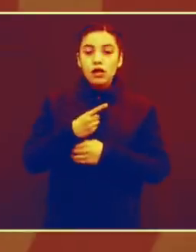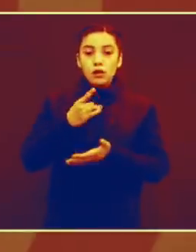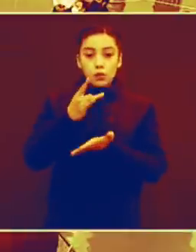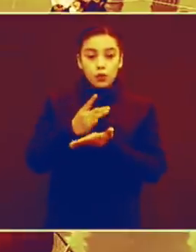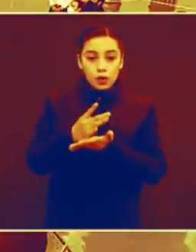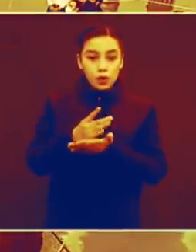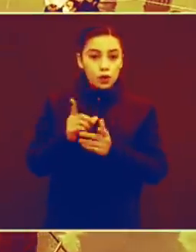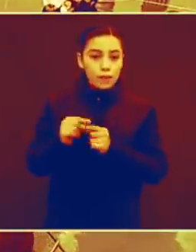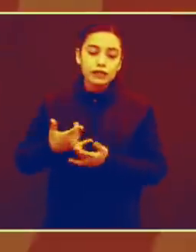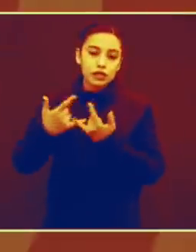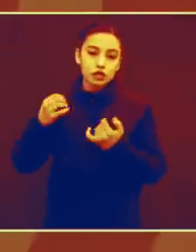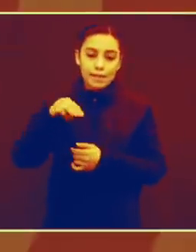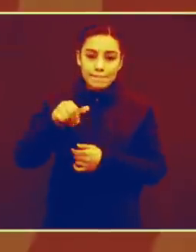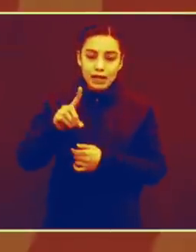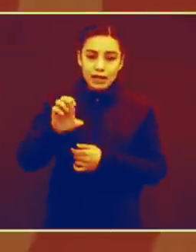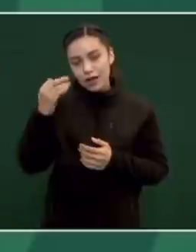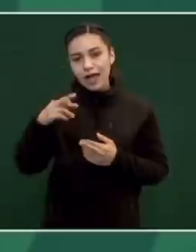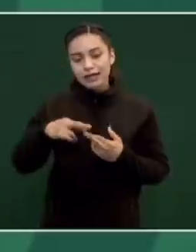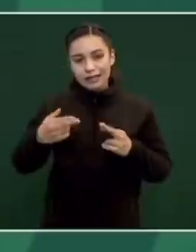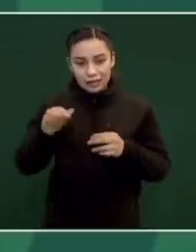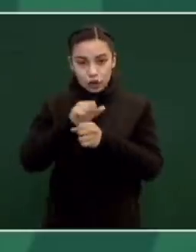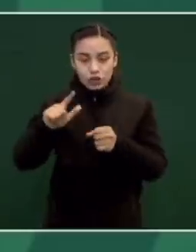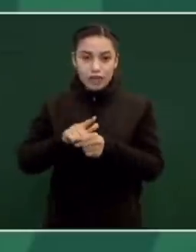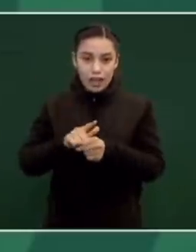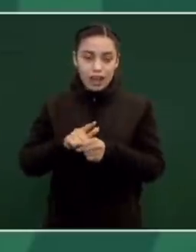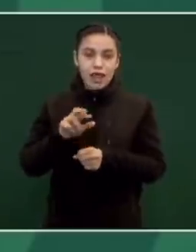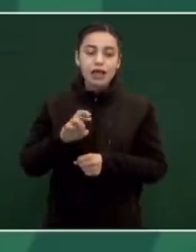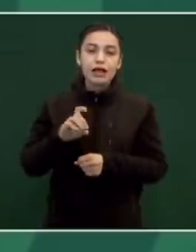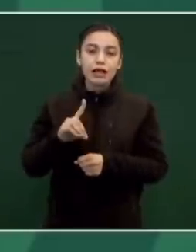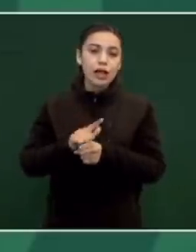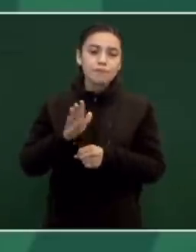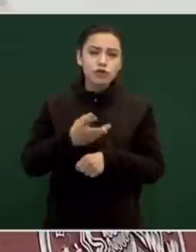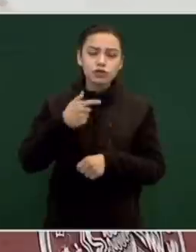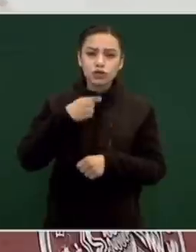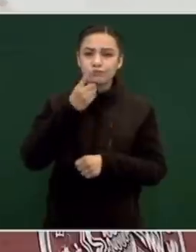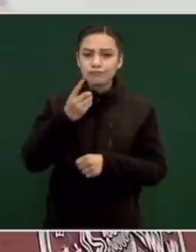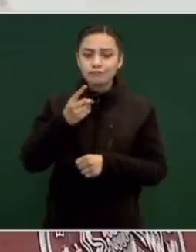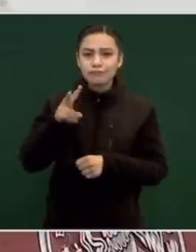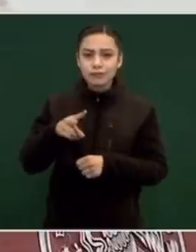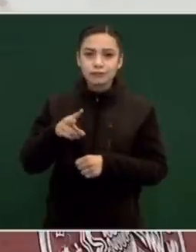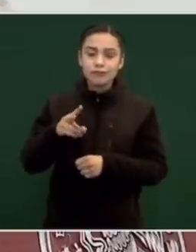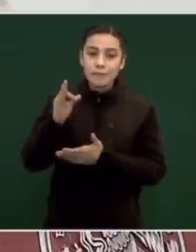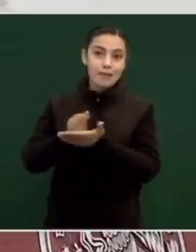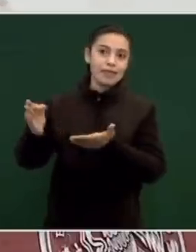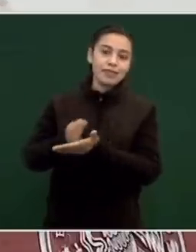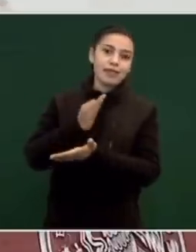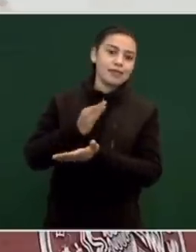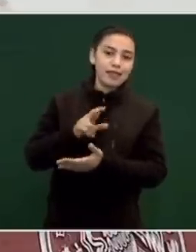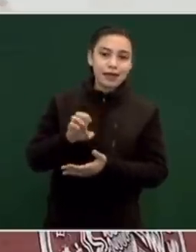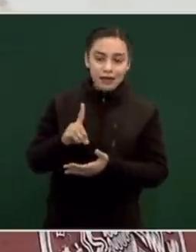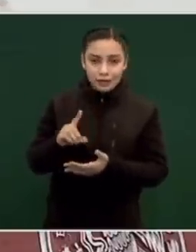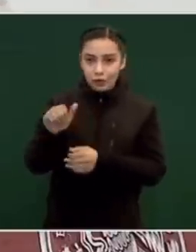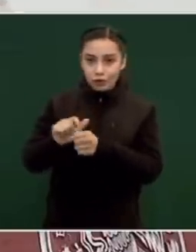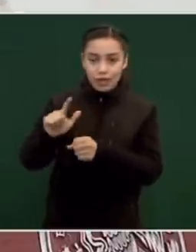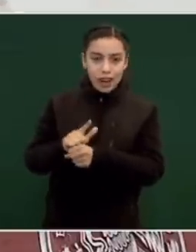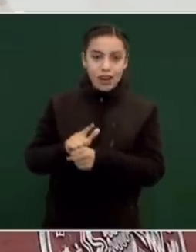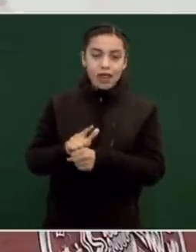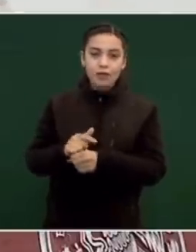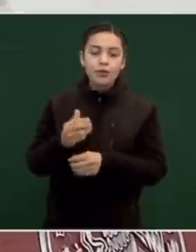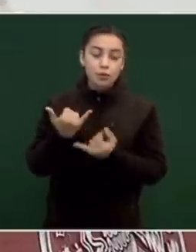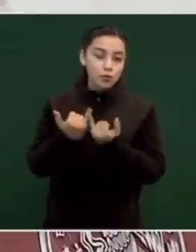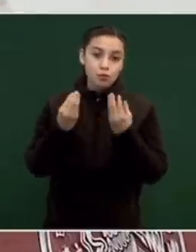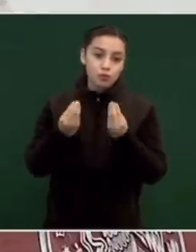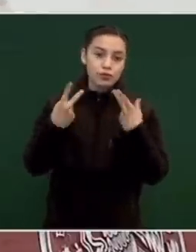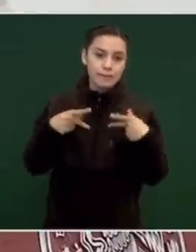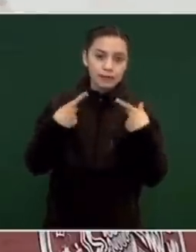han atacado tanto, o más que a ti. Pero por eso hablo de las benditas redes sociales. Porque así como hay mucha gente que se esconde en el